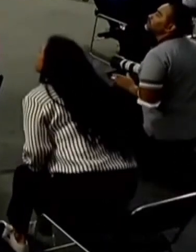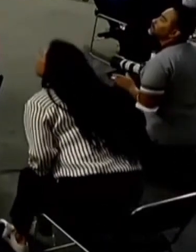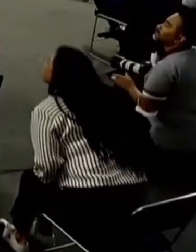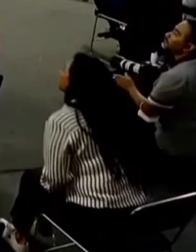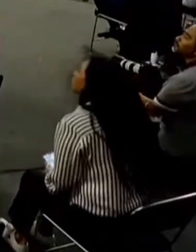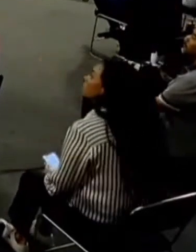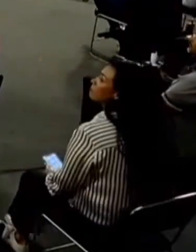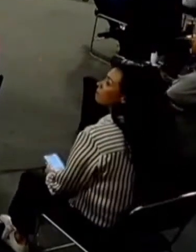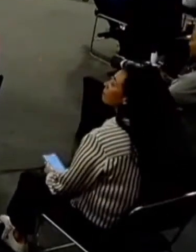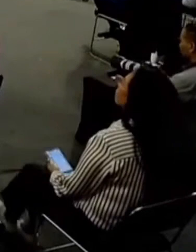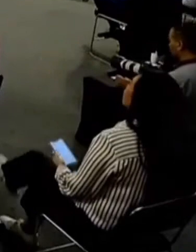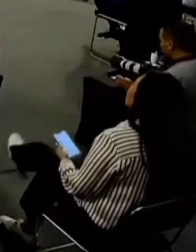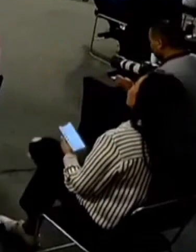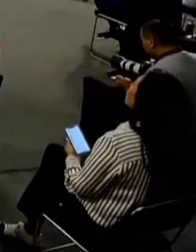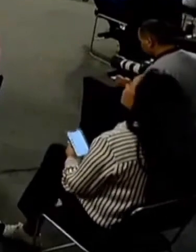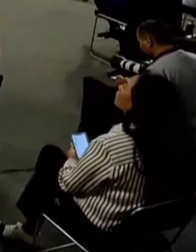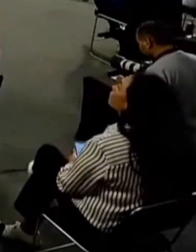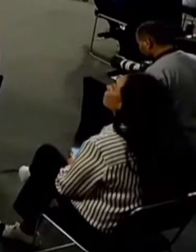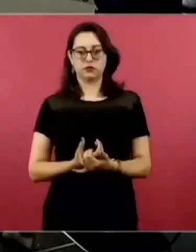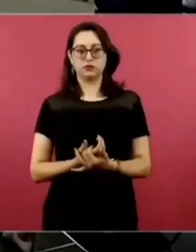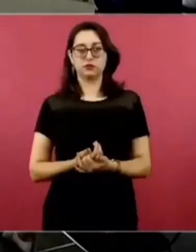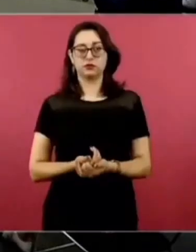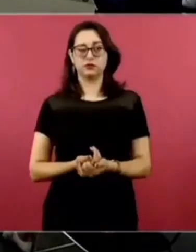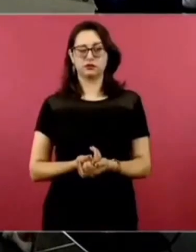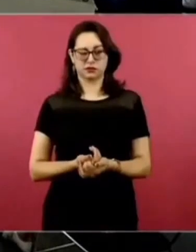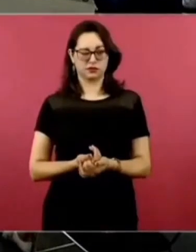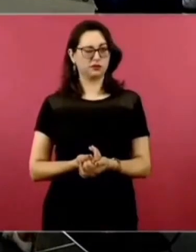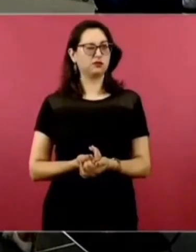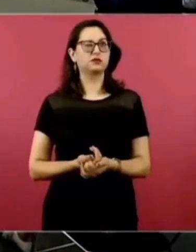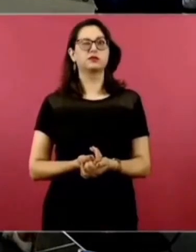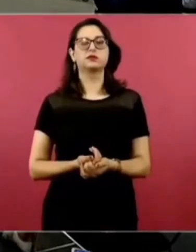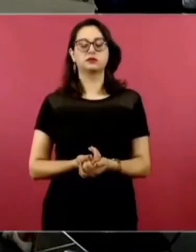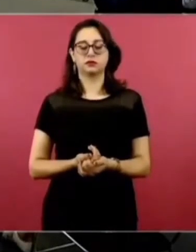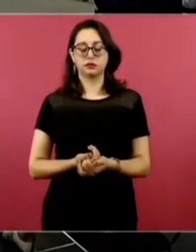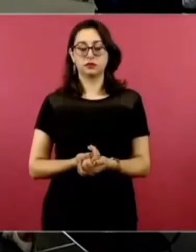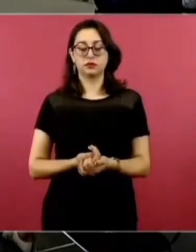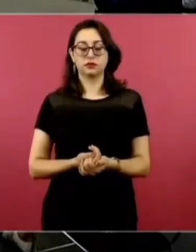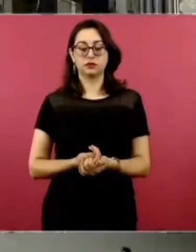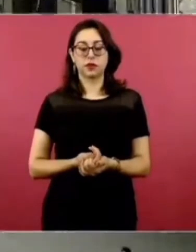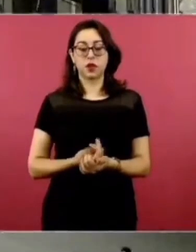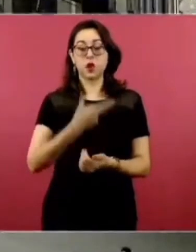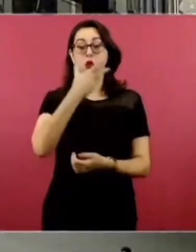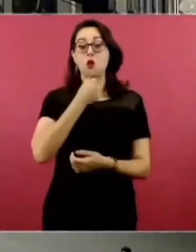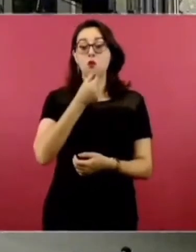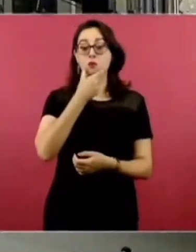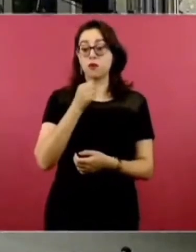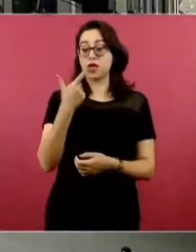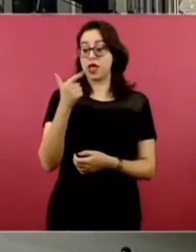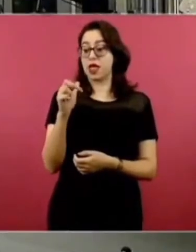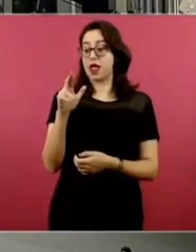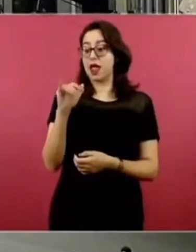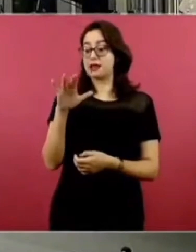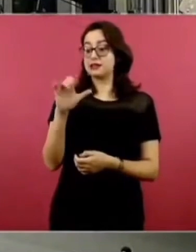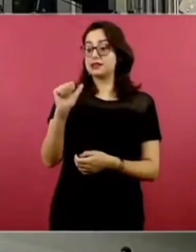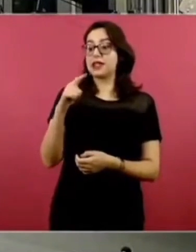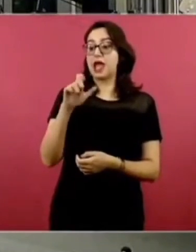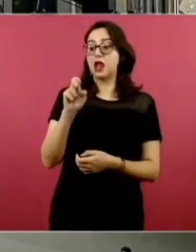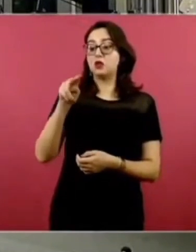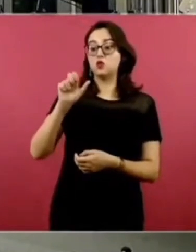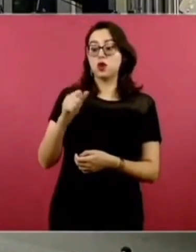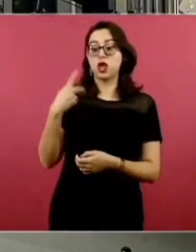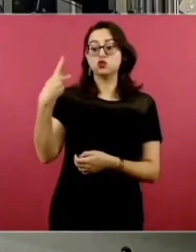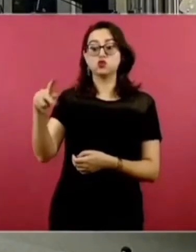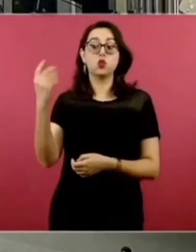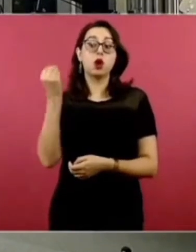Y la demanda contra la defensa, contra el abogado de García Luna, no sé si ya la interpusieron,